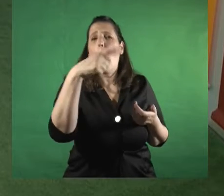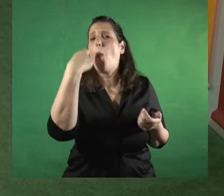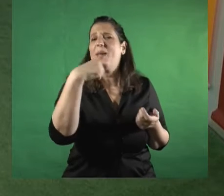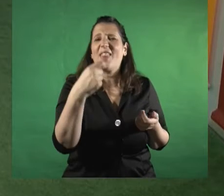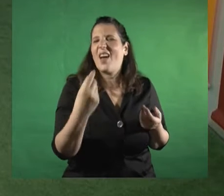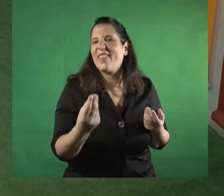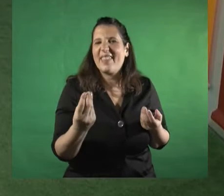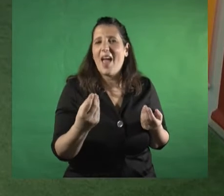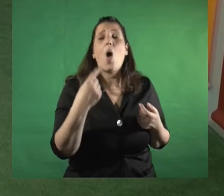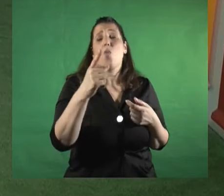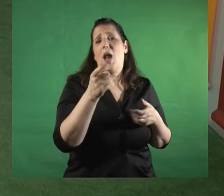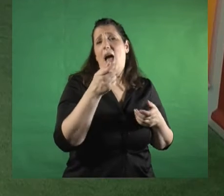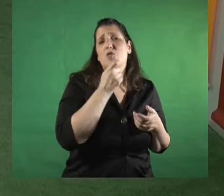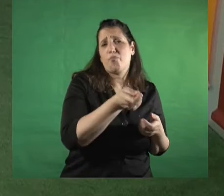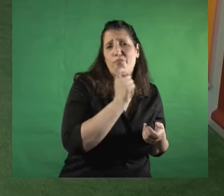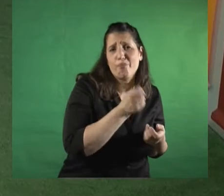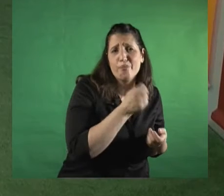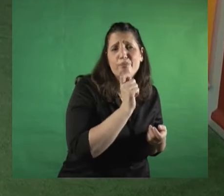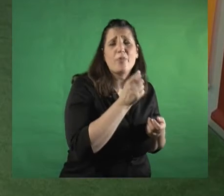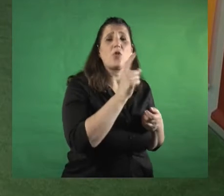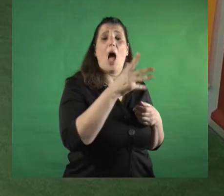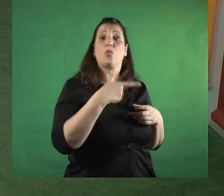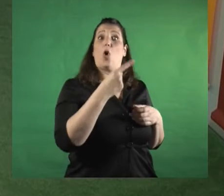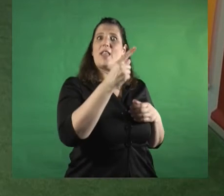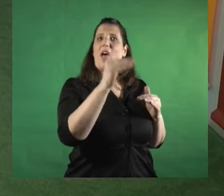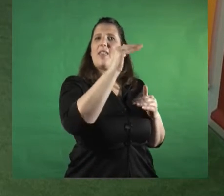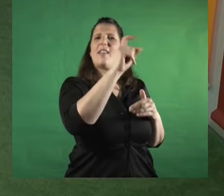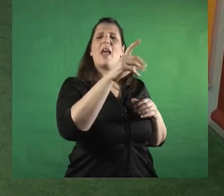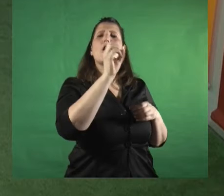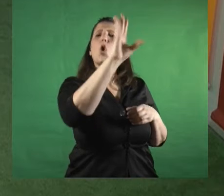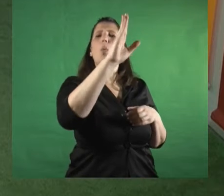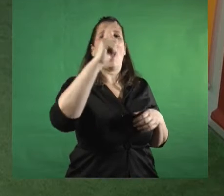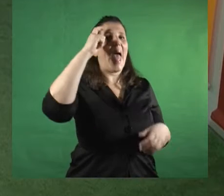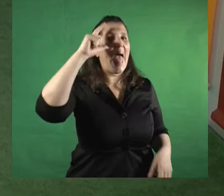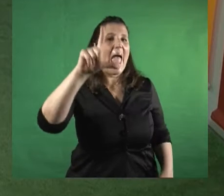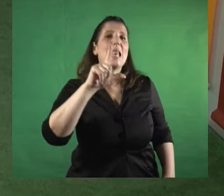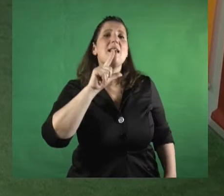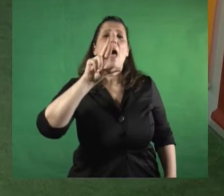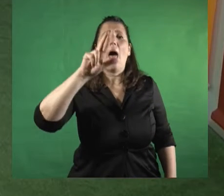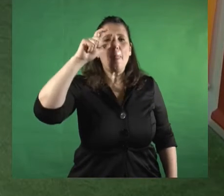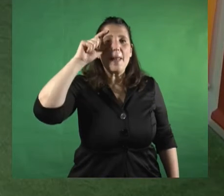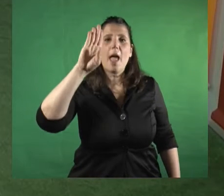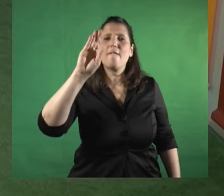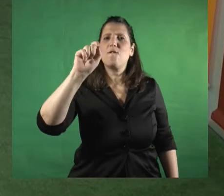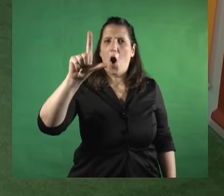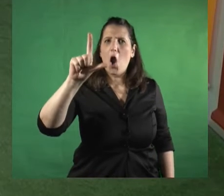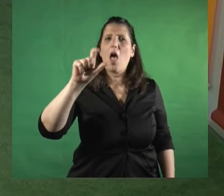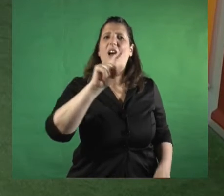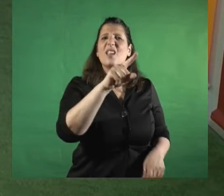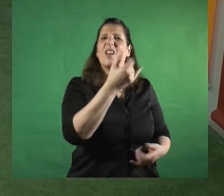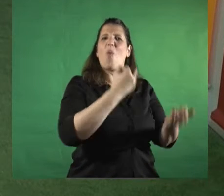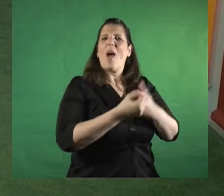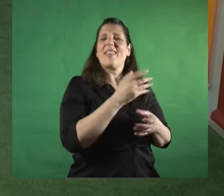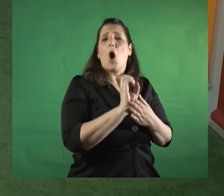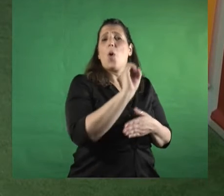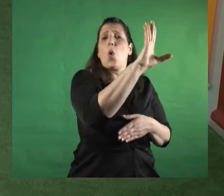una nota que se hizo a las autoridades del club el trébol que nos cuentan esto un poquito cuál es el rol de los clubes de barrio